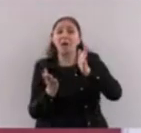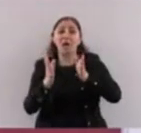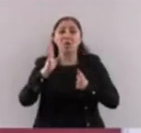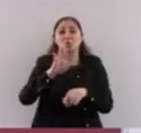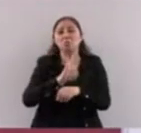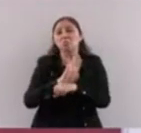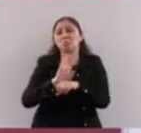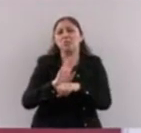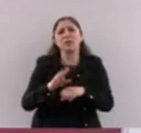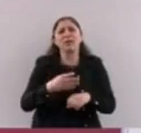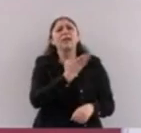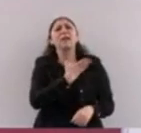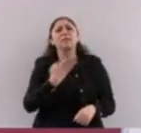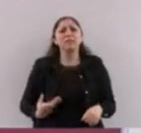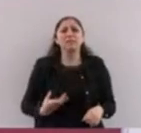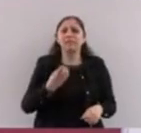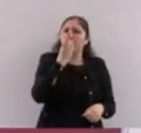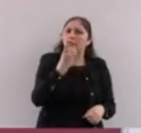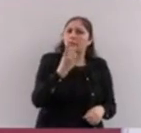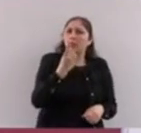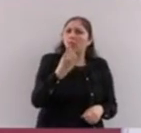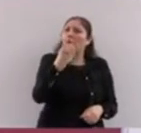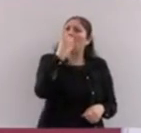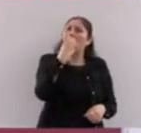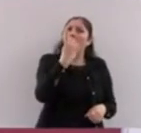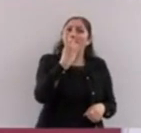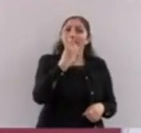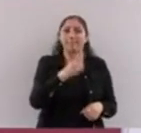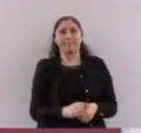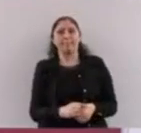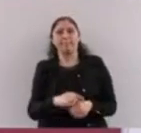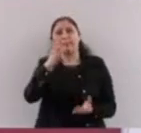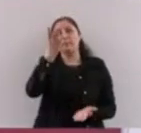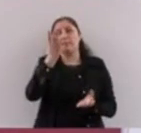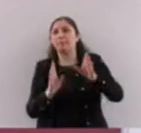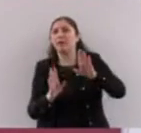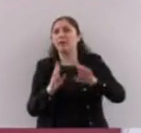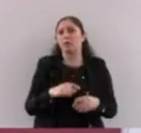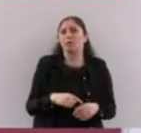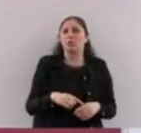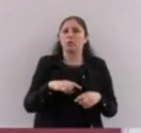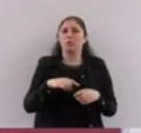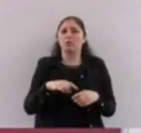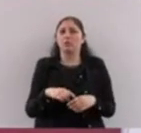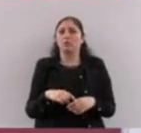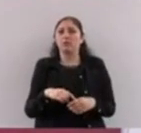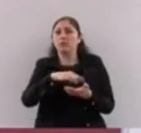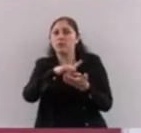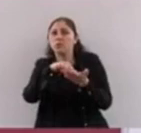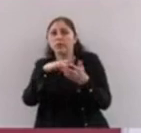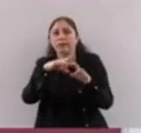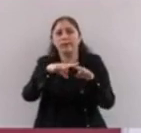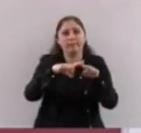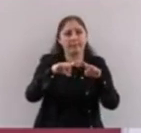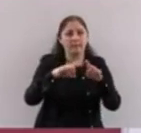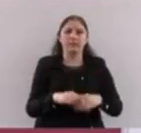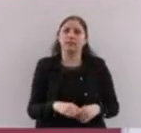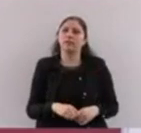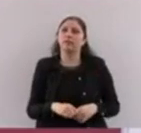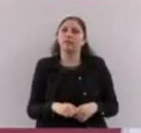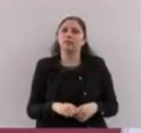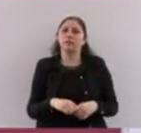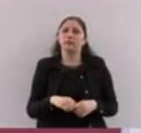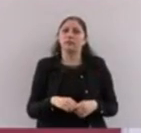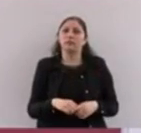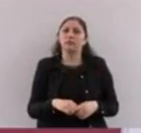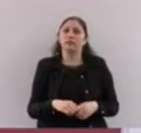el presidente dijo, por lo menos un banco en cada sucursal. Y a partir de hoy ya no los vamos a volver a ver. Por eso